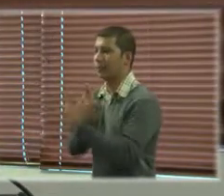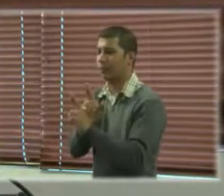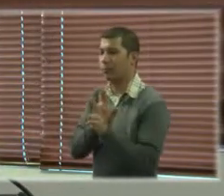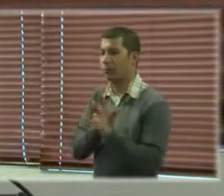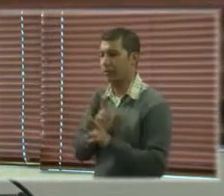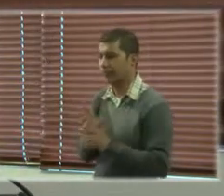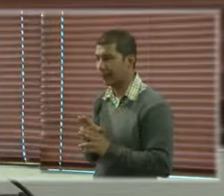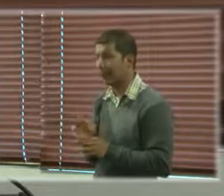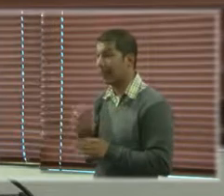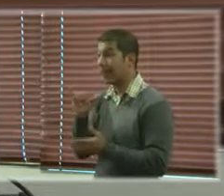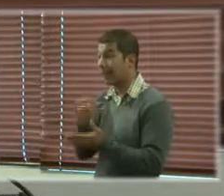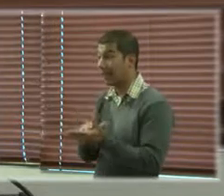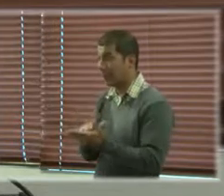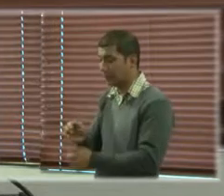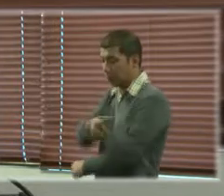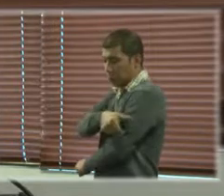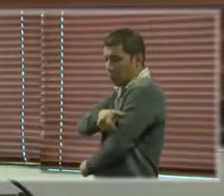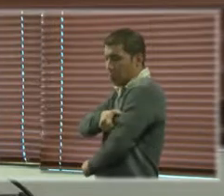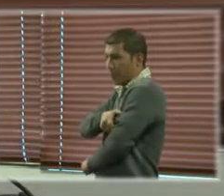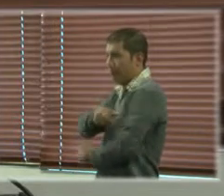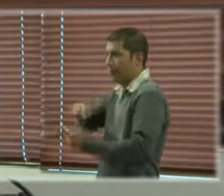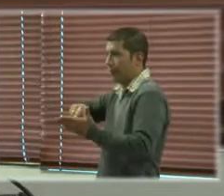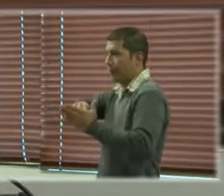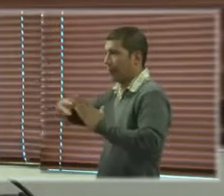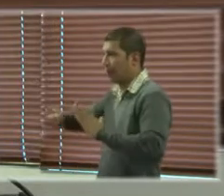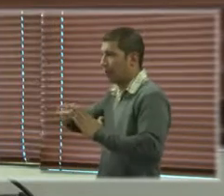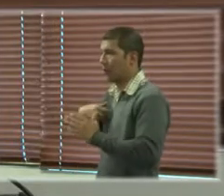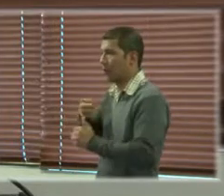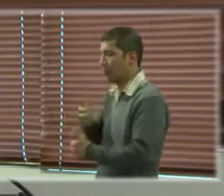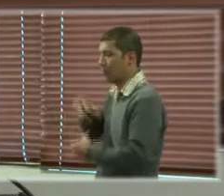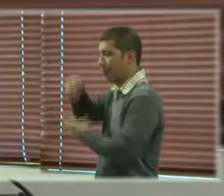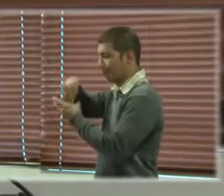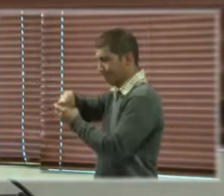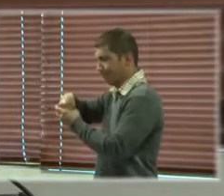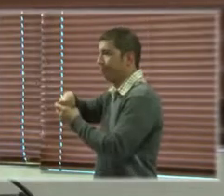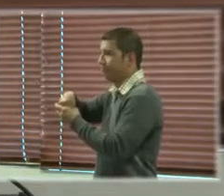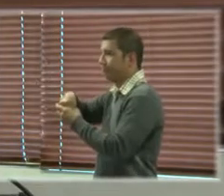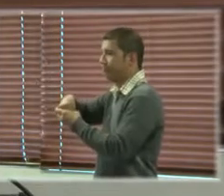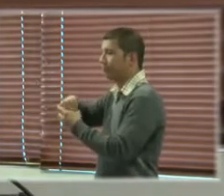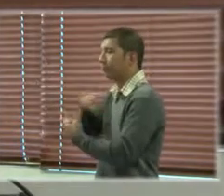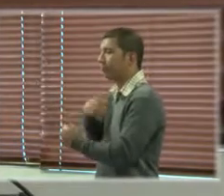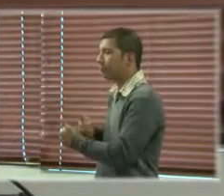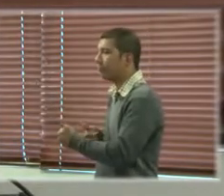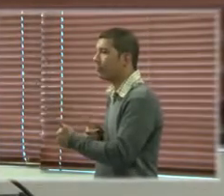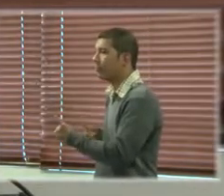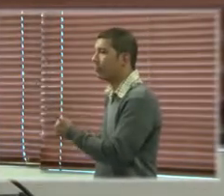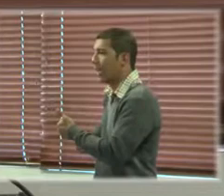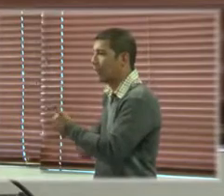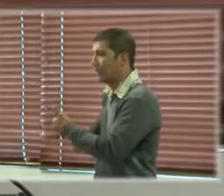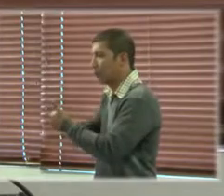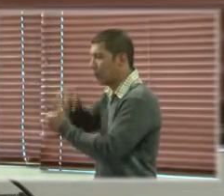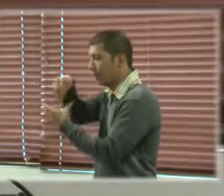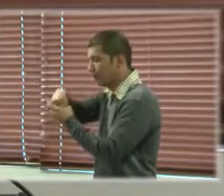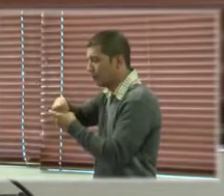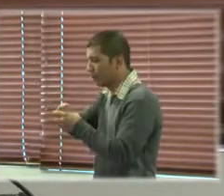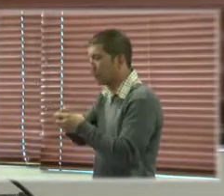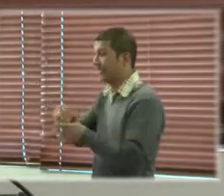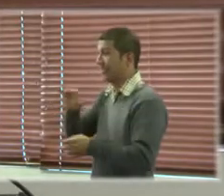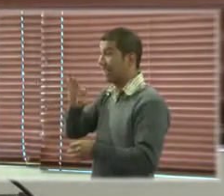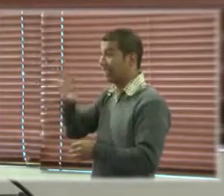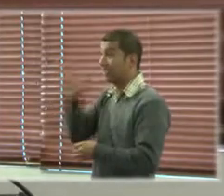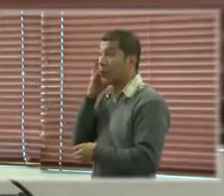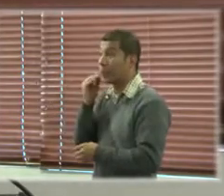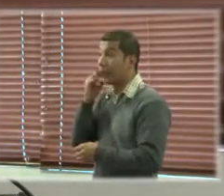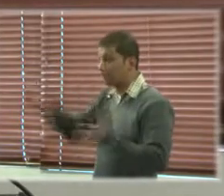un comité técnico de asesores de la cual yo formo parte, hizo la revisión, hizo la selección